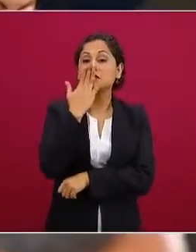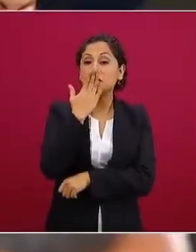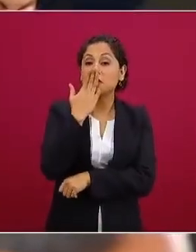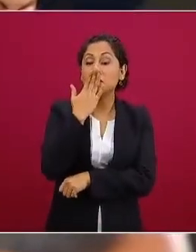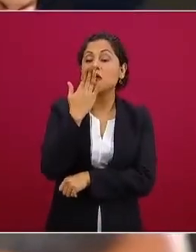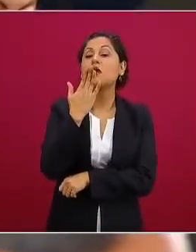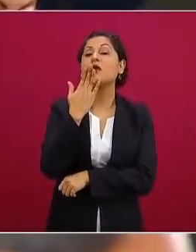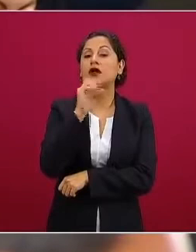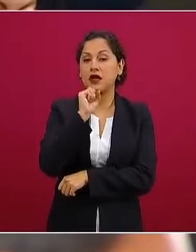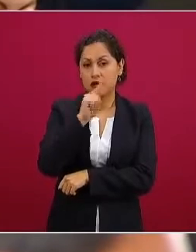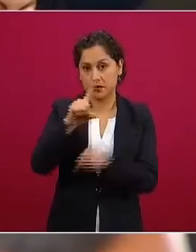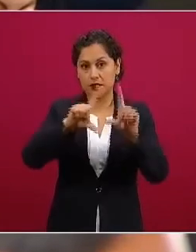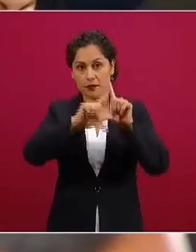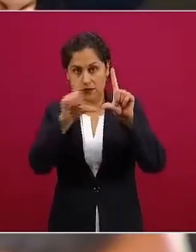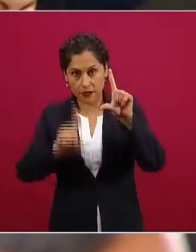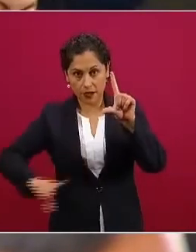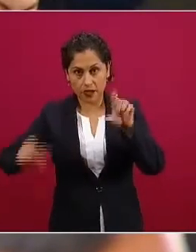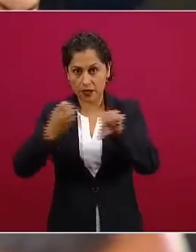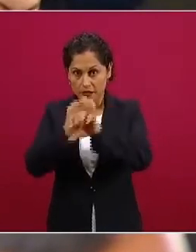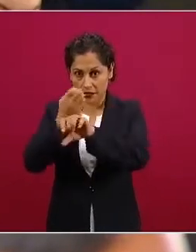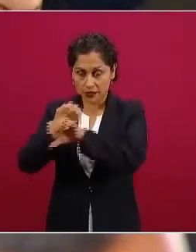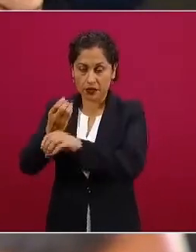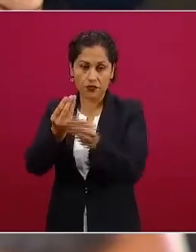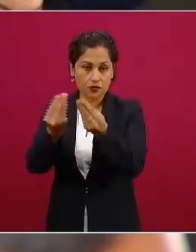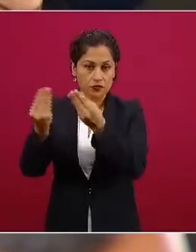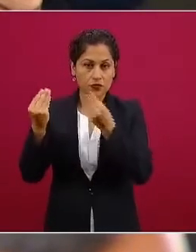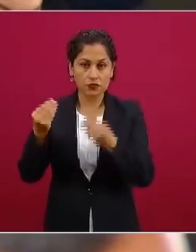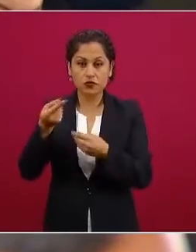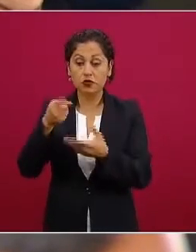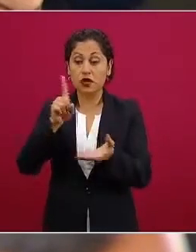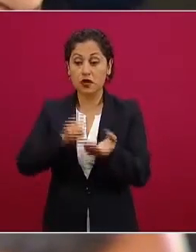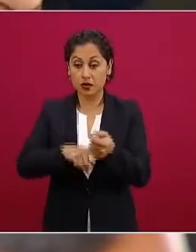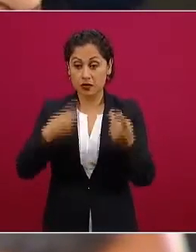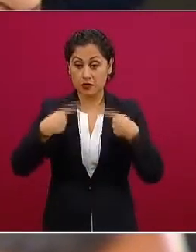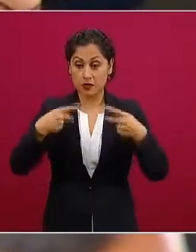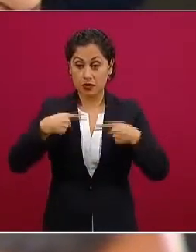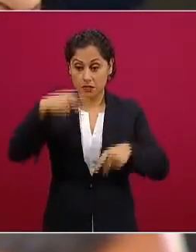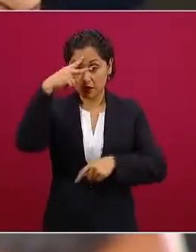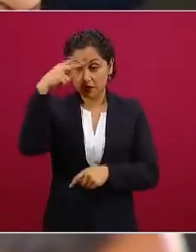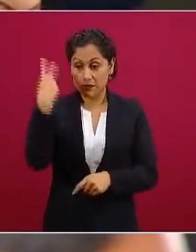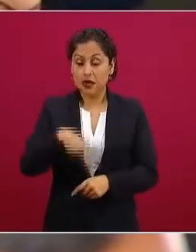partes del país hay preocupación de los mexicanos